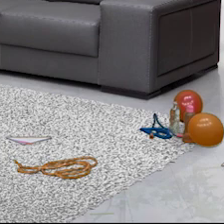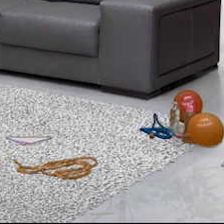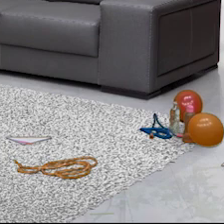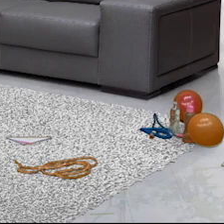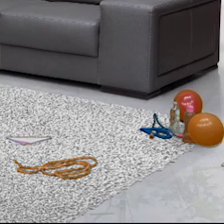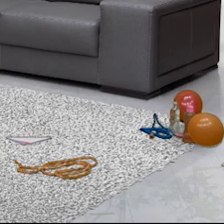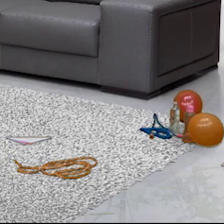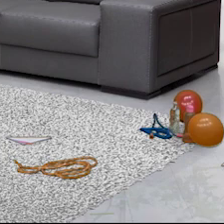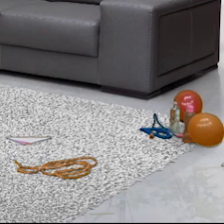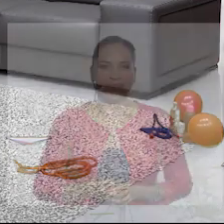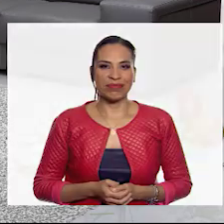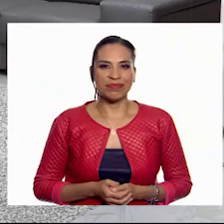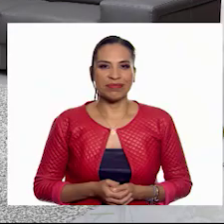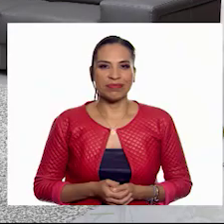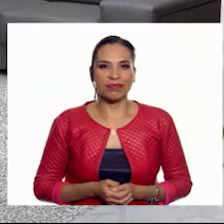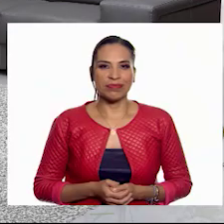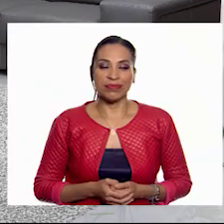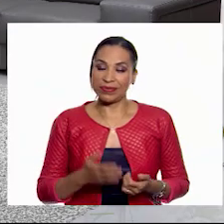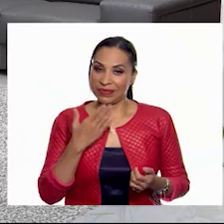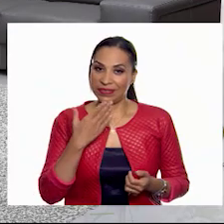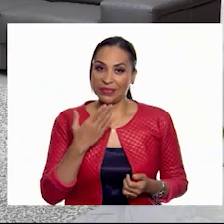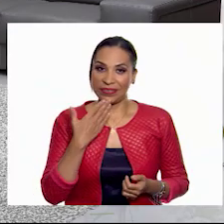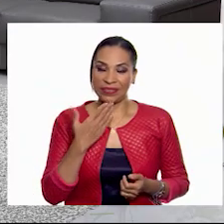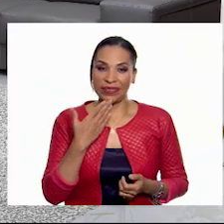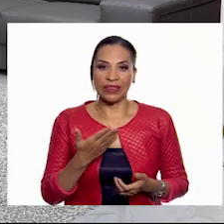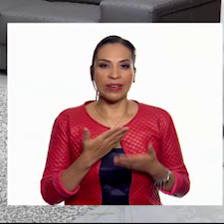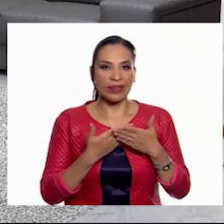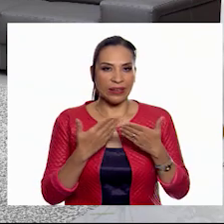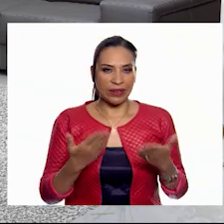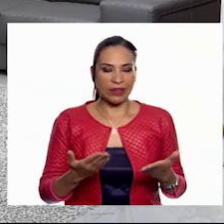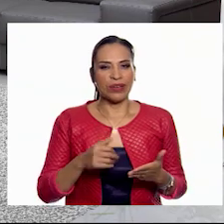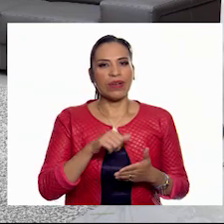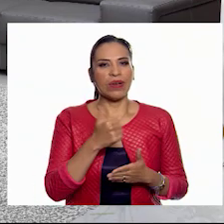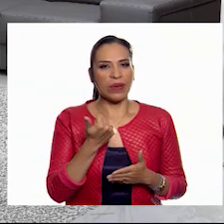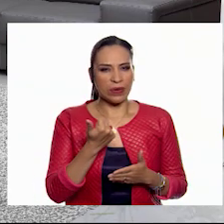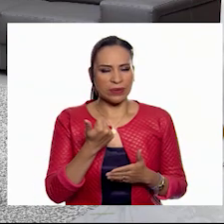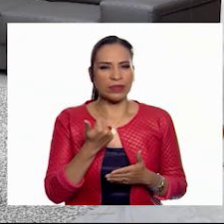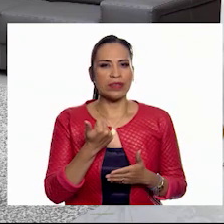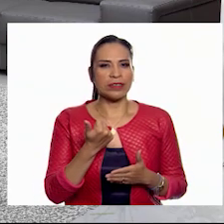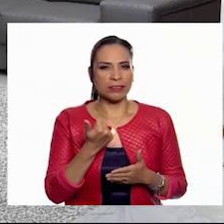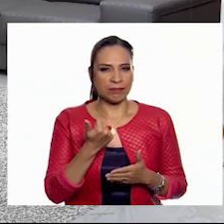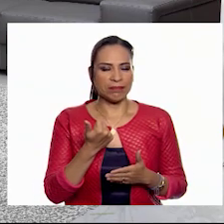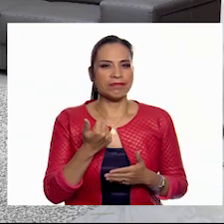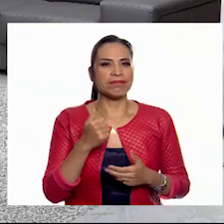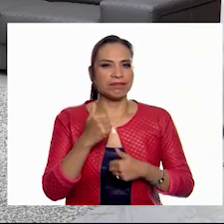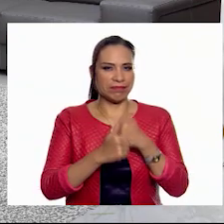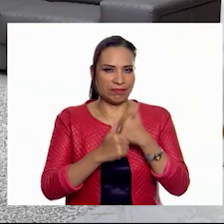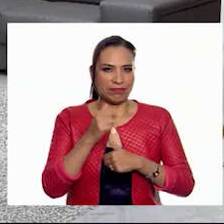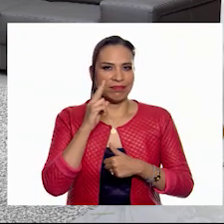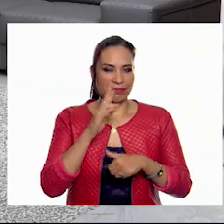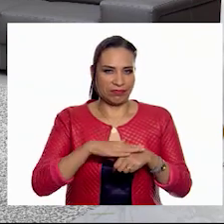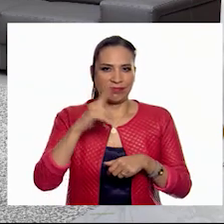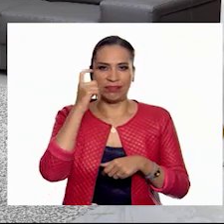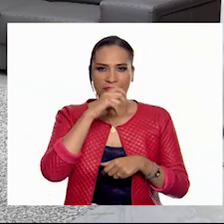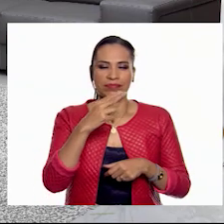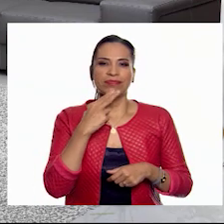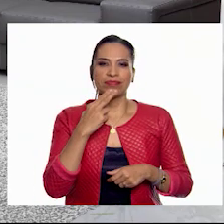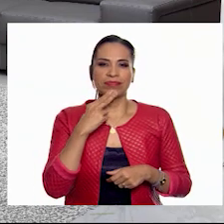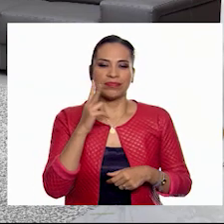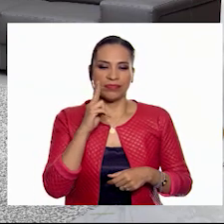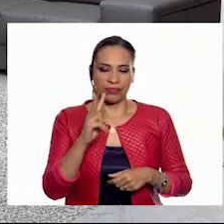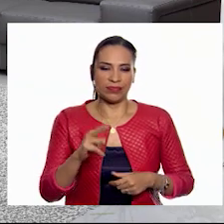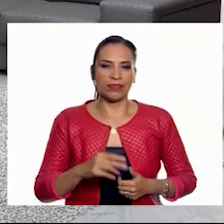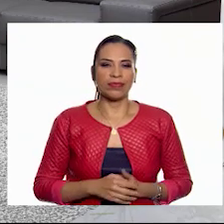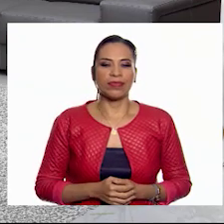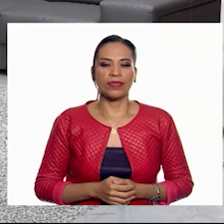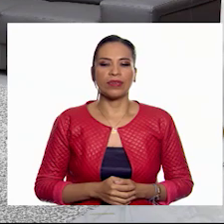Ahí está. Muy bien, Jorge. Vamos a nuestro siguiente reto un poco más complejo utilizando estos. Bien.